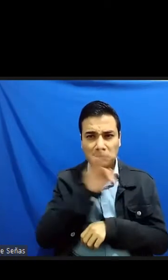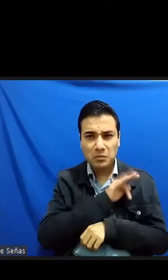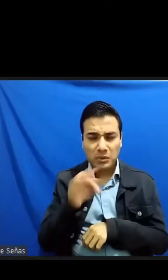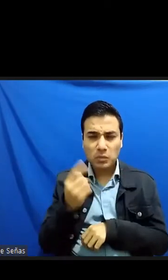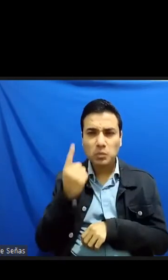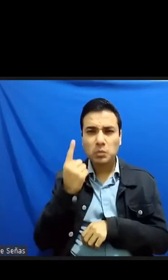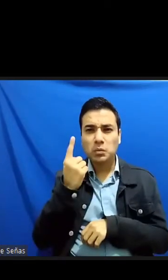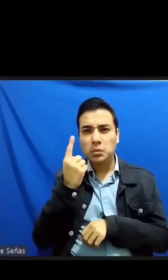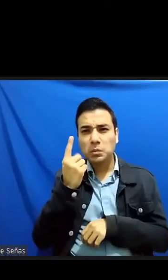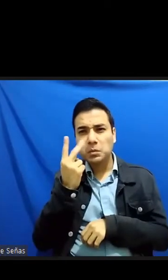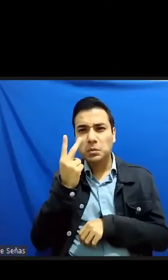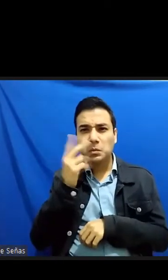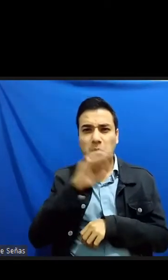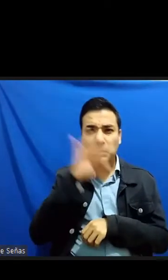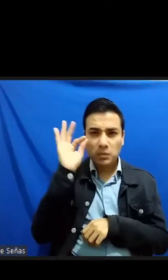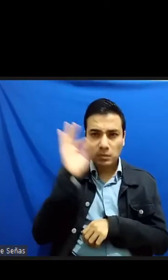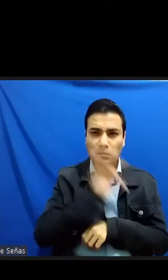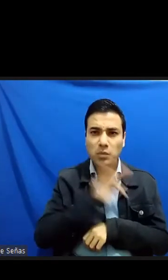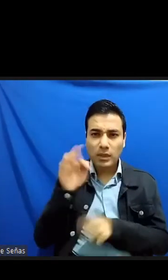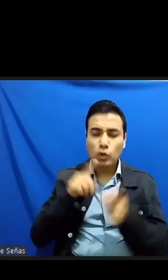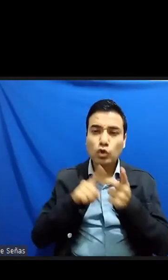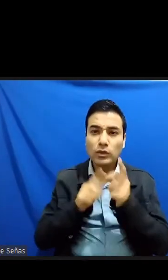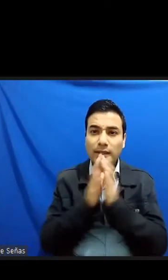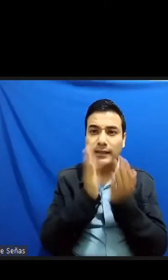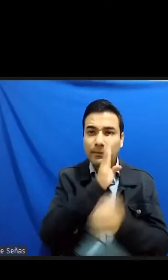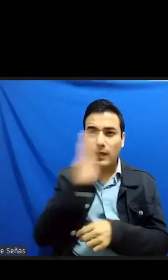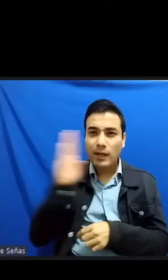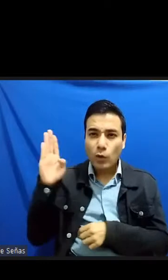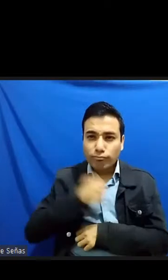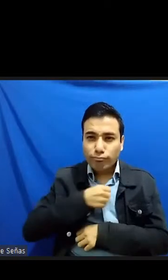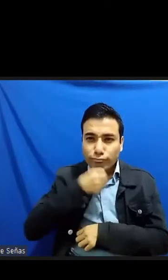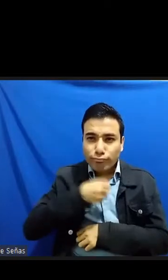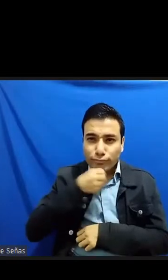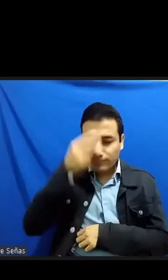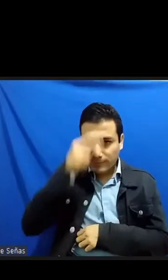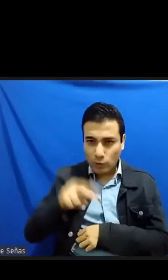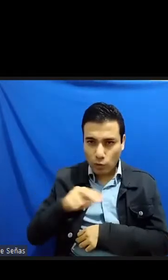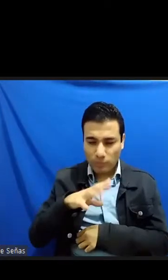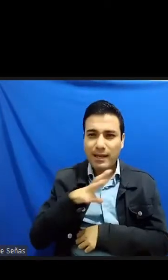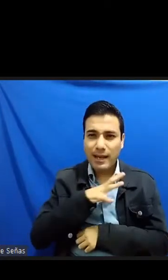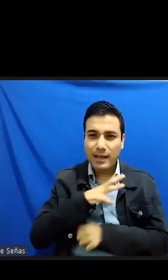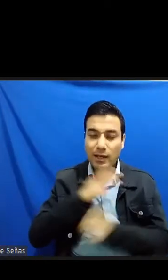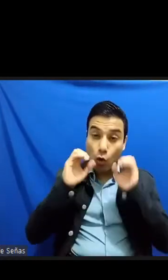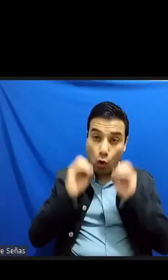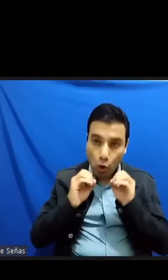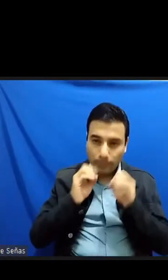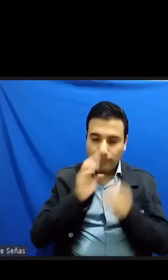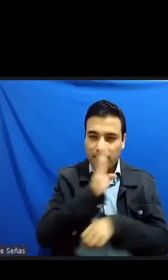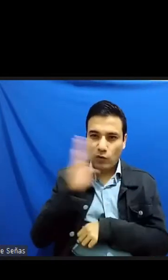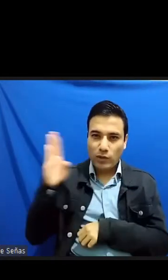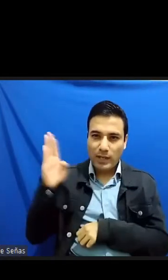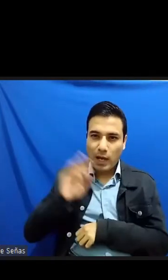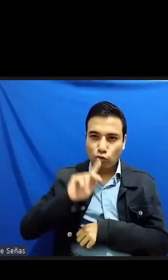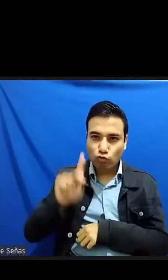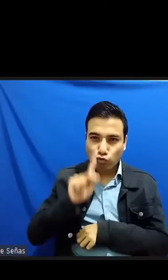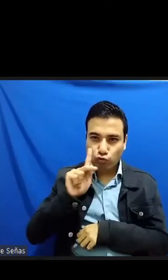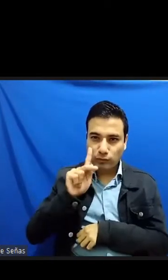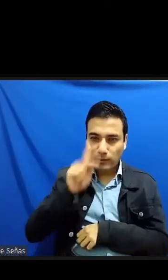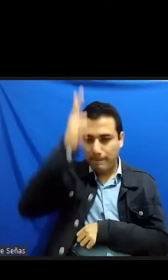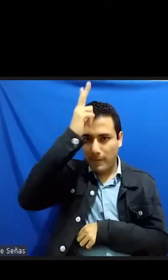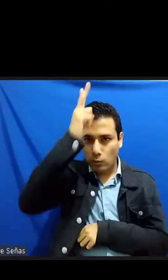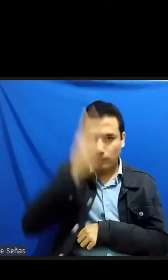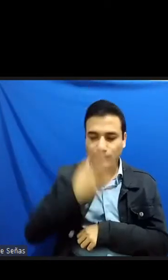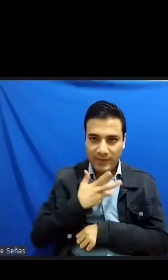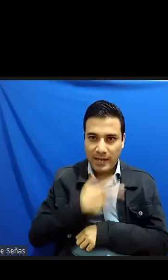ejemplar en librerías de viejo de México o en alguna biblioteca rural en Perú de